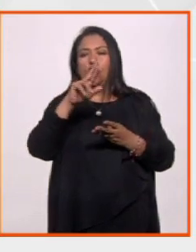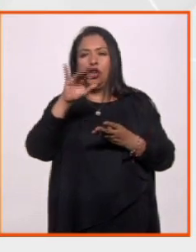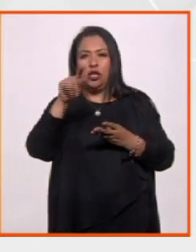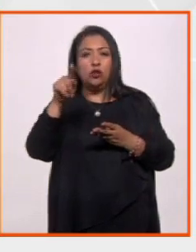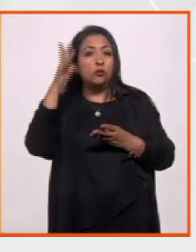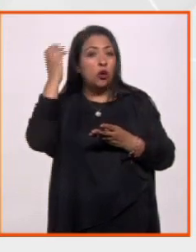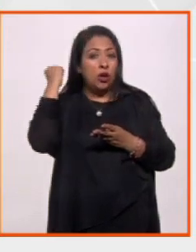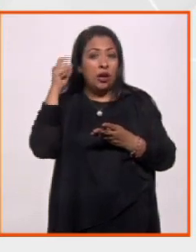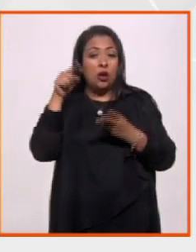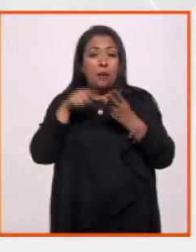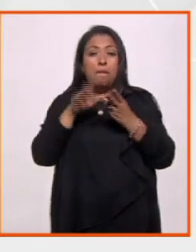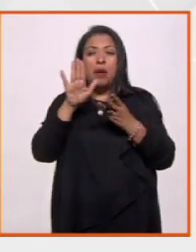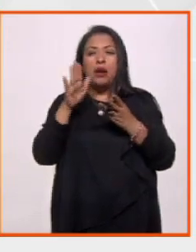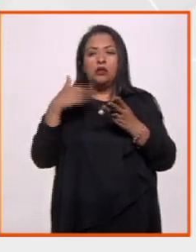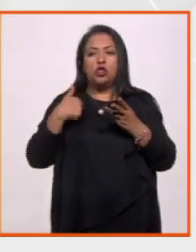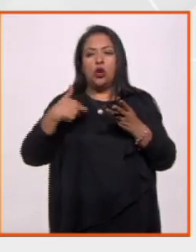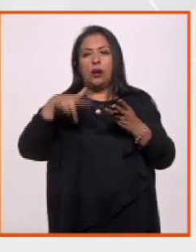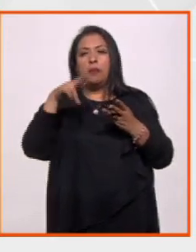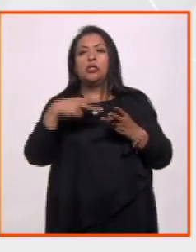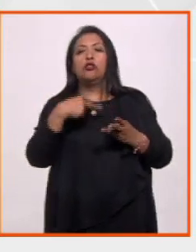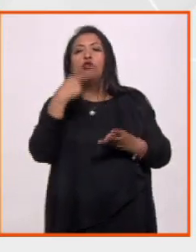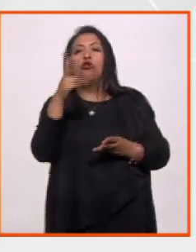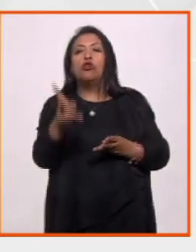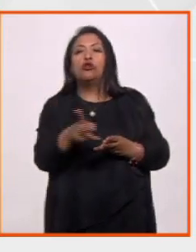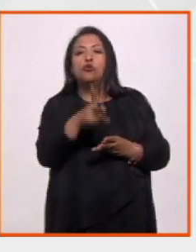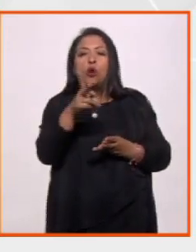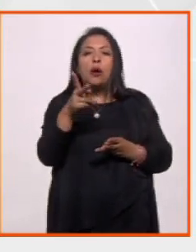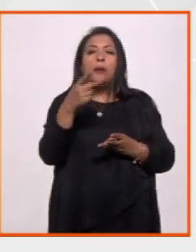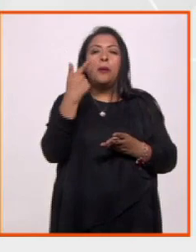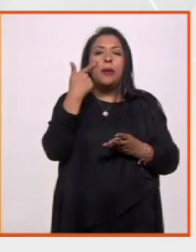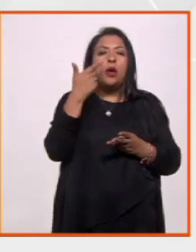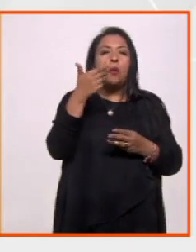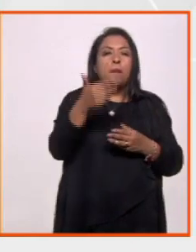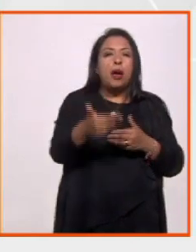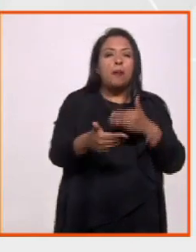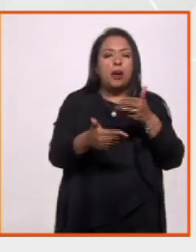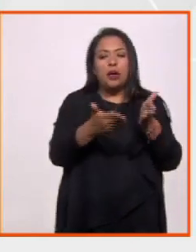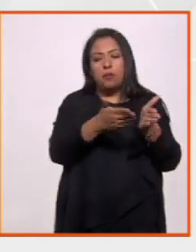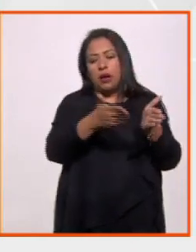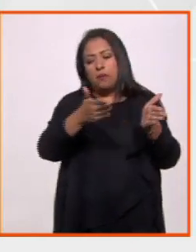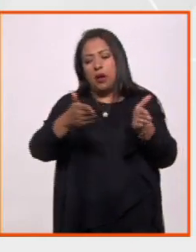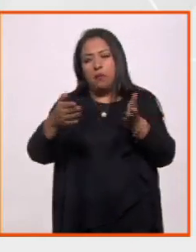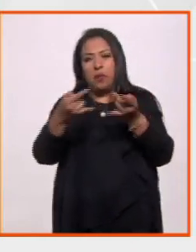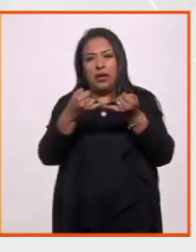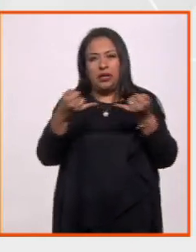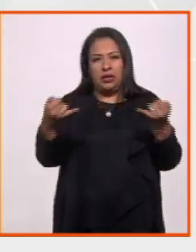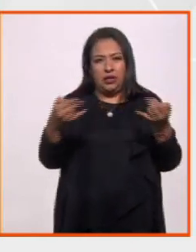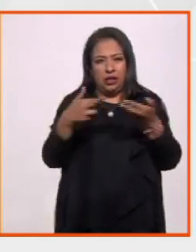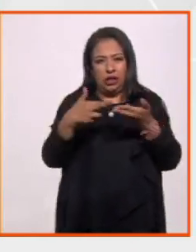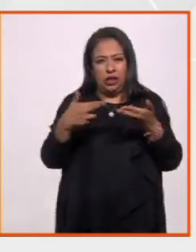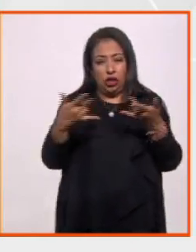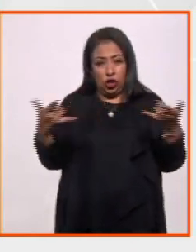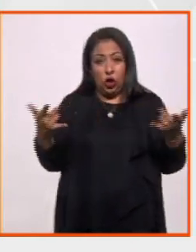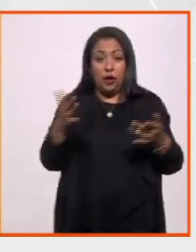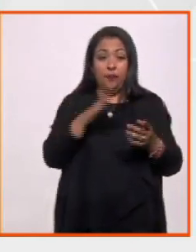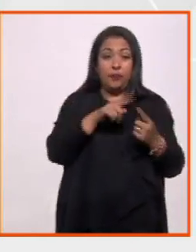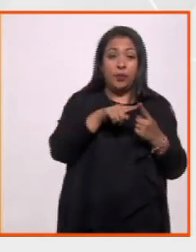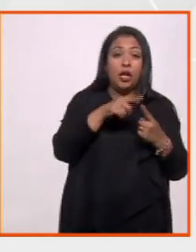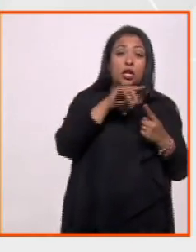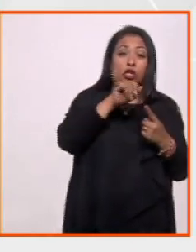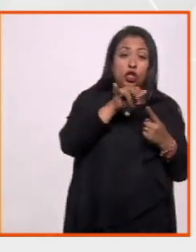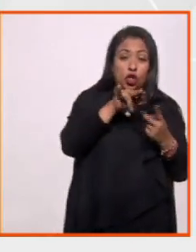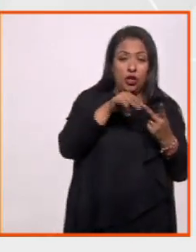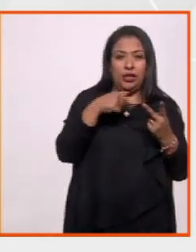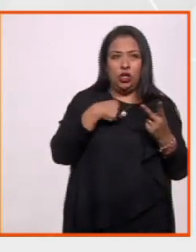como el pueblo, como la voz del pueblo, él nos va como llevando a la línea histórica, nos la va recordando. Y Jonathan y yo, lo que